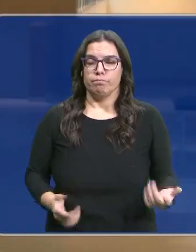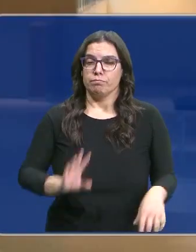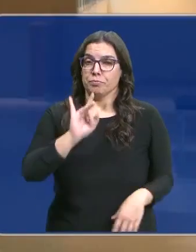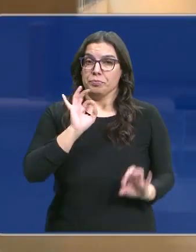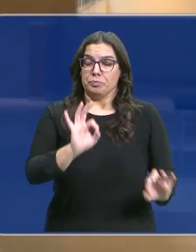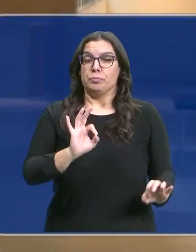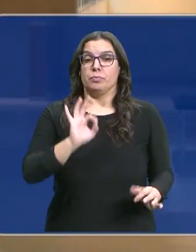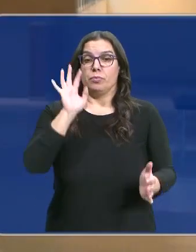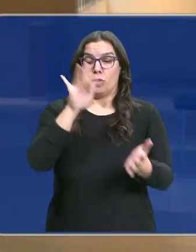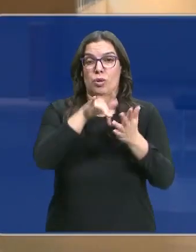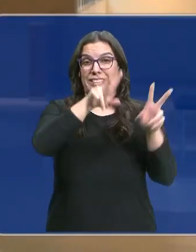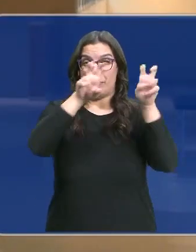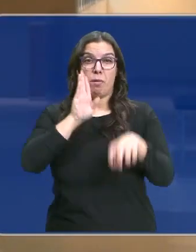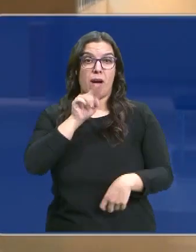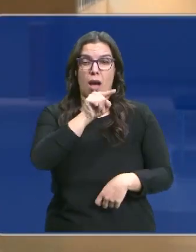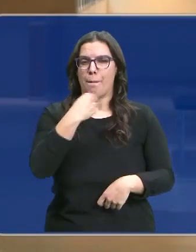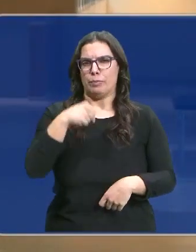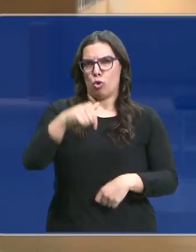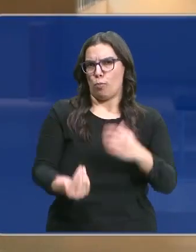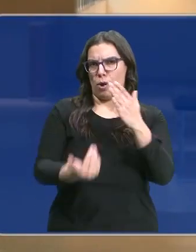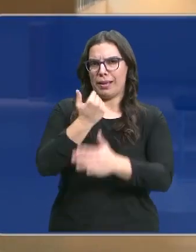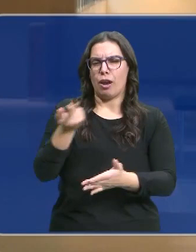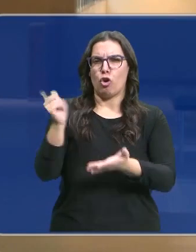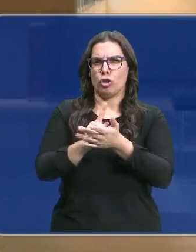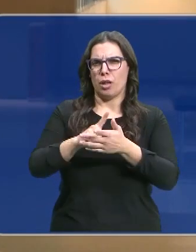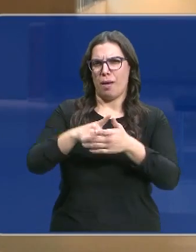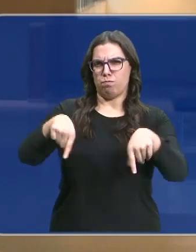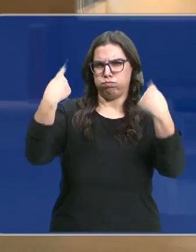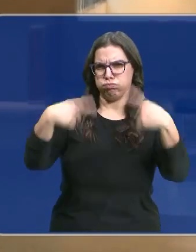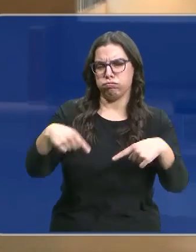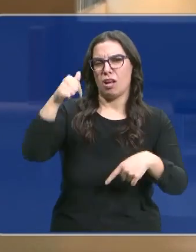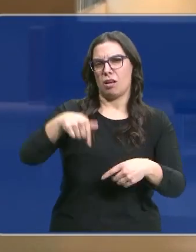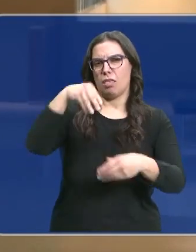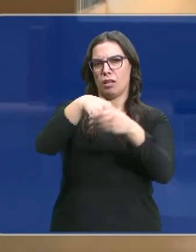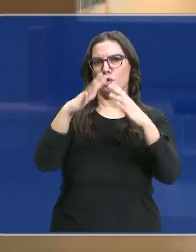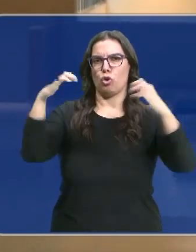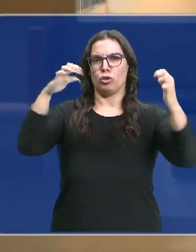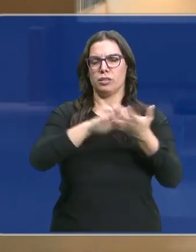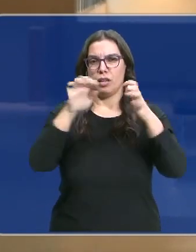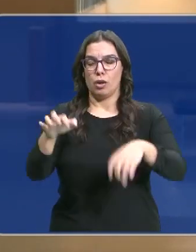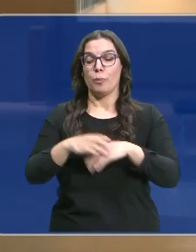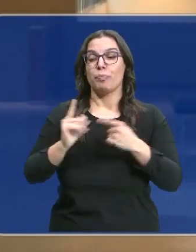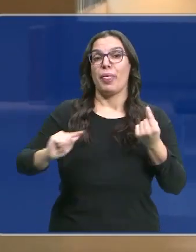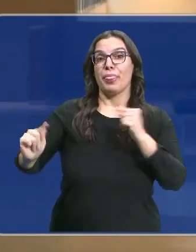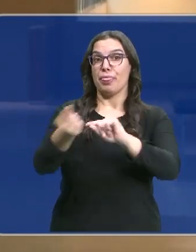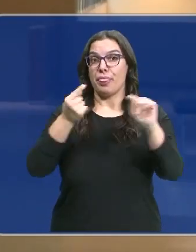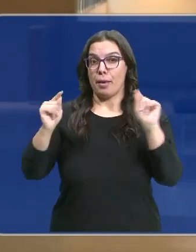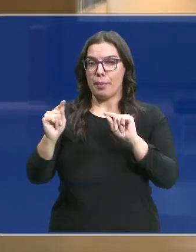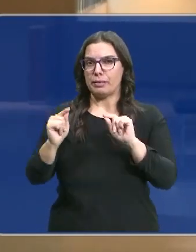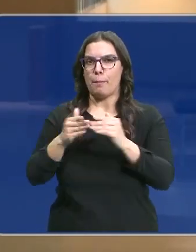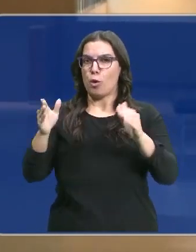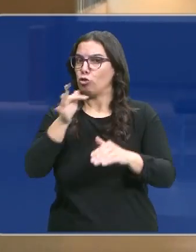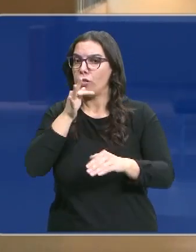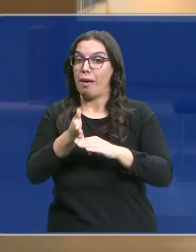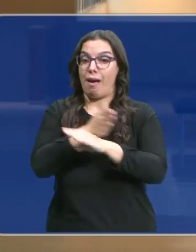Sí, esos que has dicho son los asuntos que esta mañana han motivado un nuevo choque político a quien las Cortes no había comenzado el debate parlamentario.